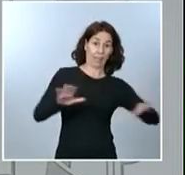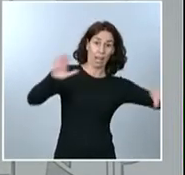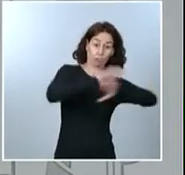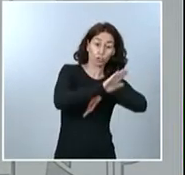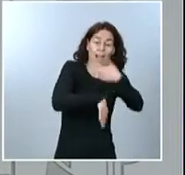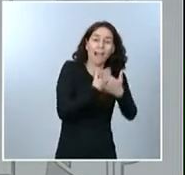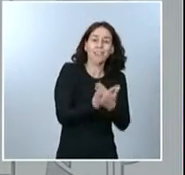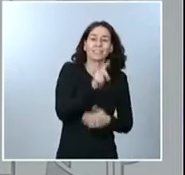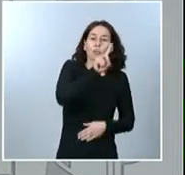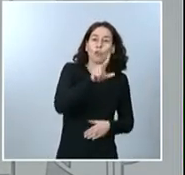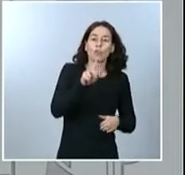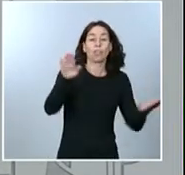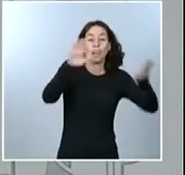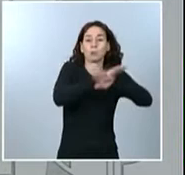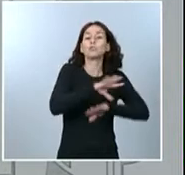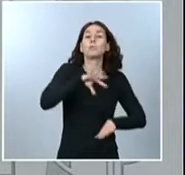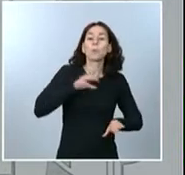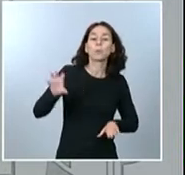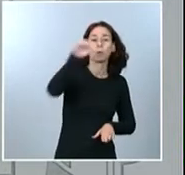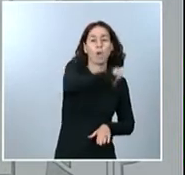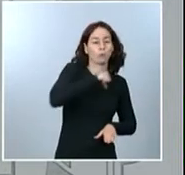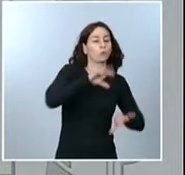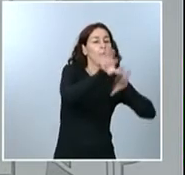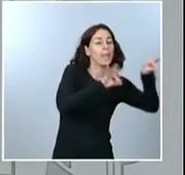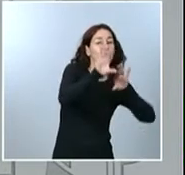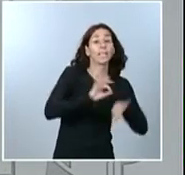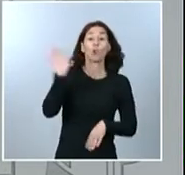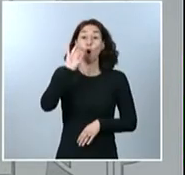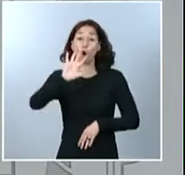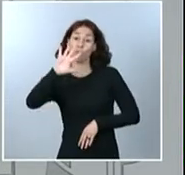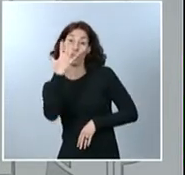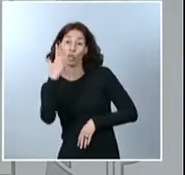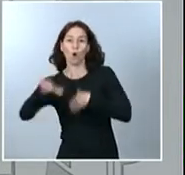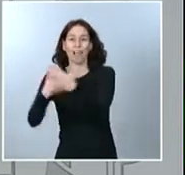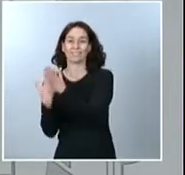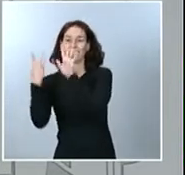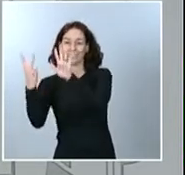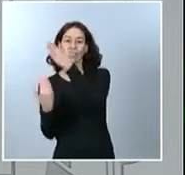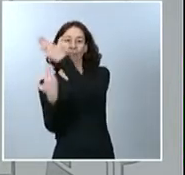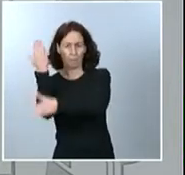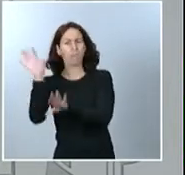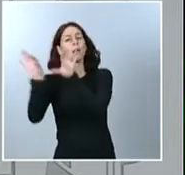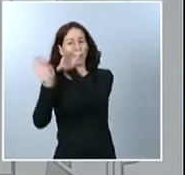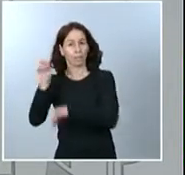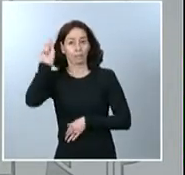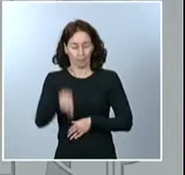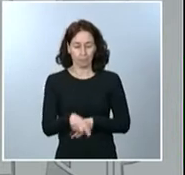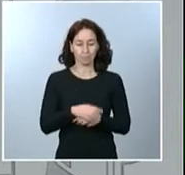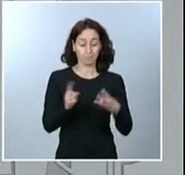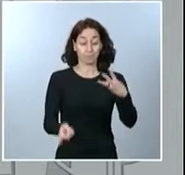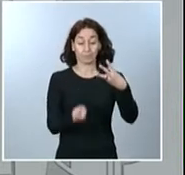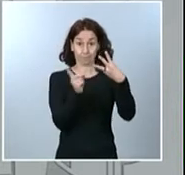noche y desde las 5 de la mañana a las 7 de la mañana. En tercer lugar, las comunidades autónomas